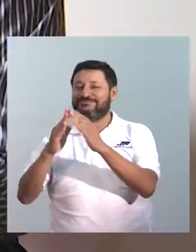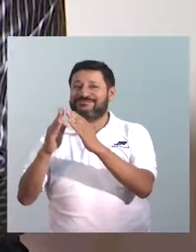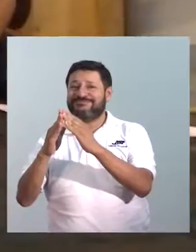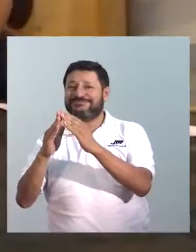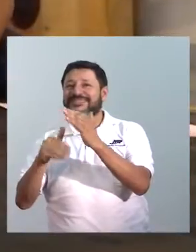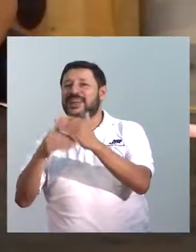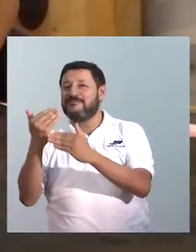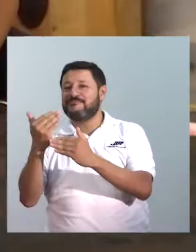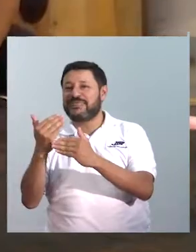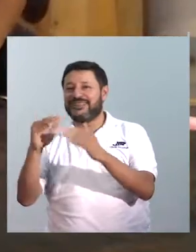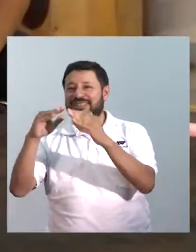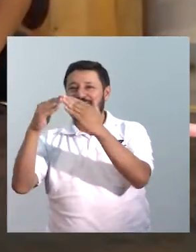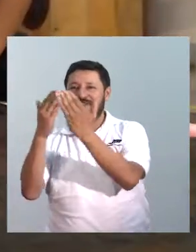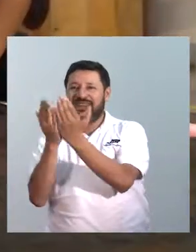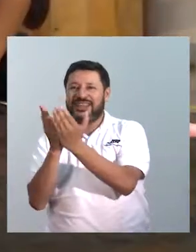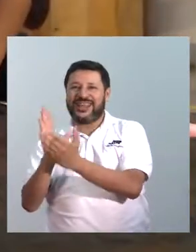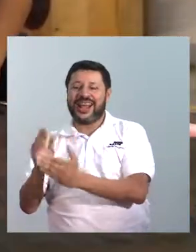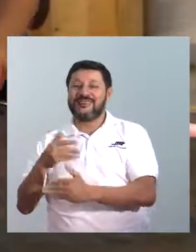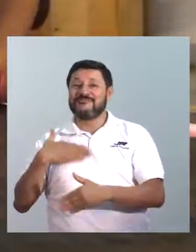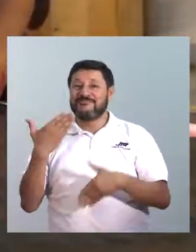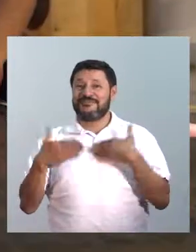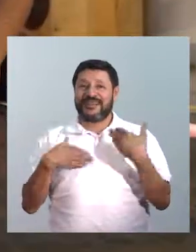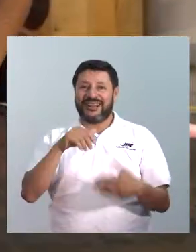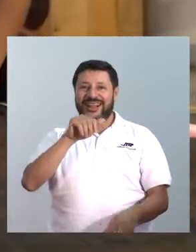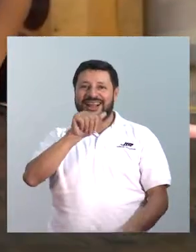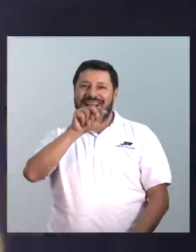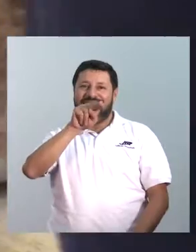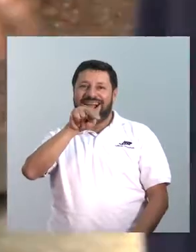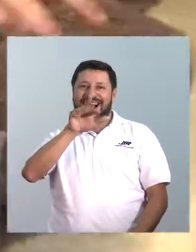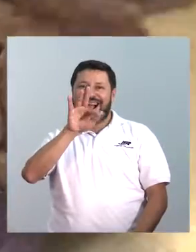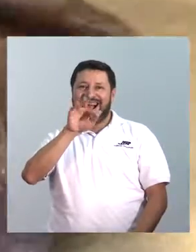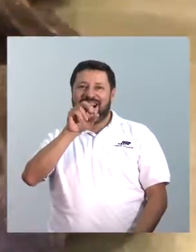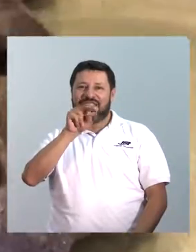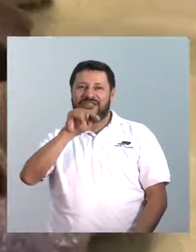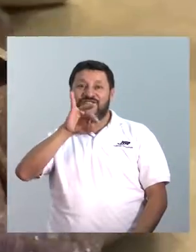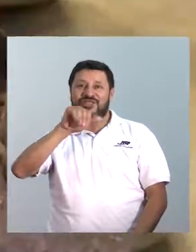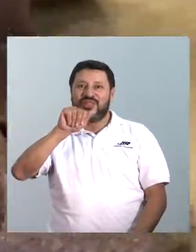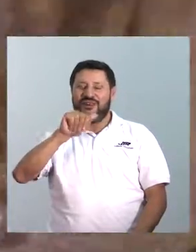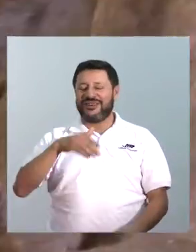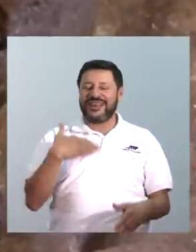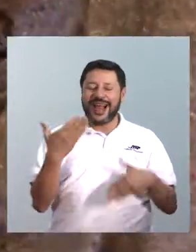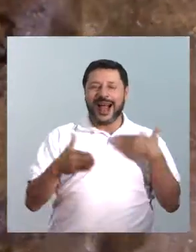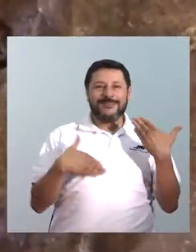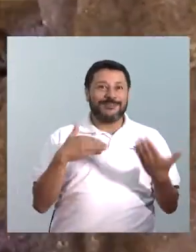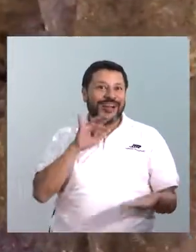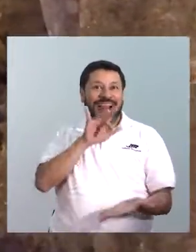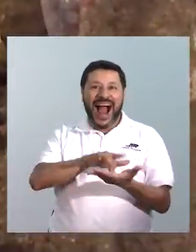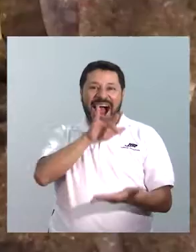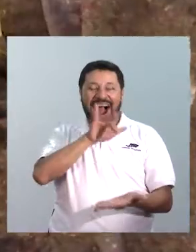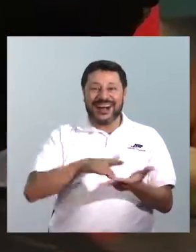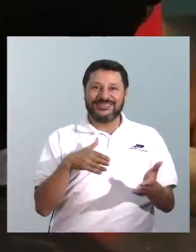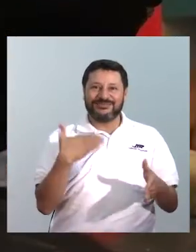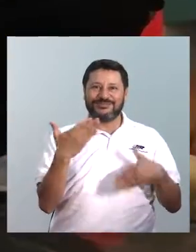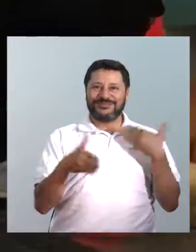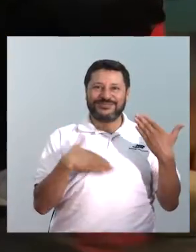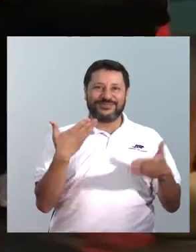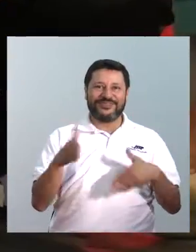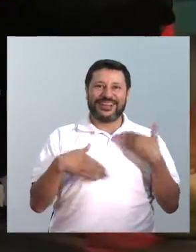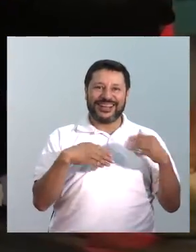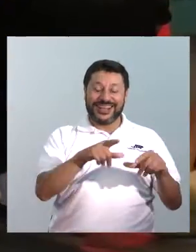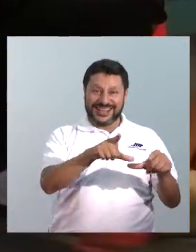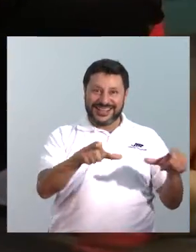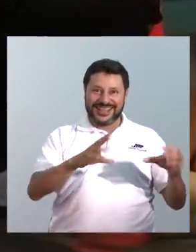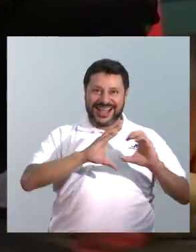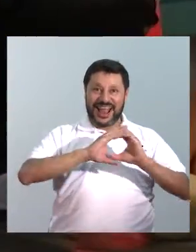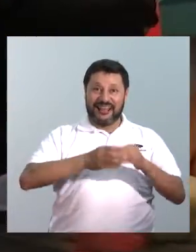porque es felicidad de Antonia estar allá. Antonia es una niña que día a día se levanta y se va contenta